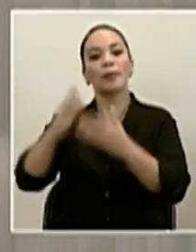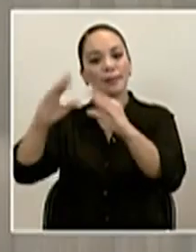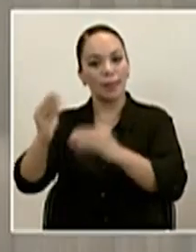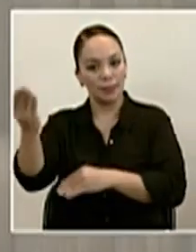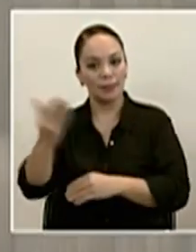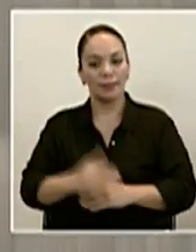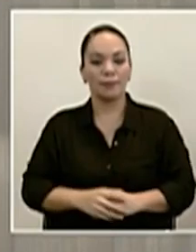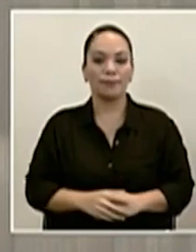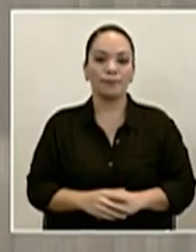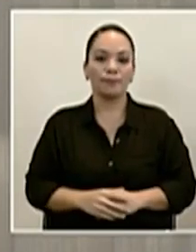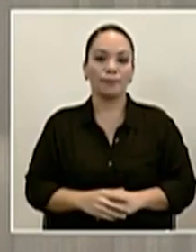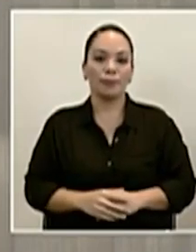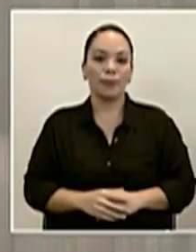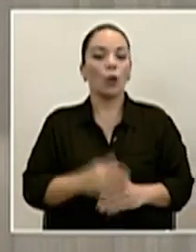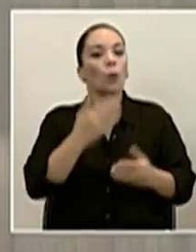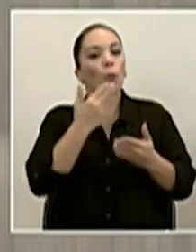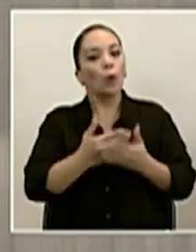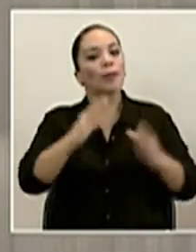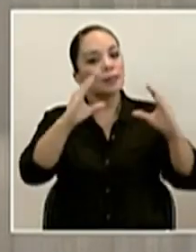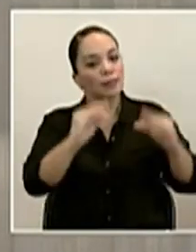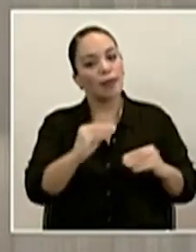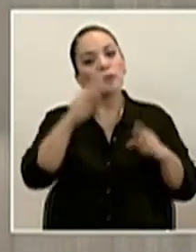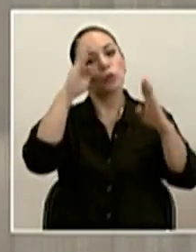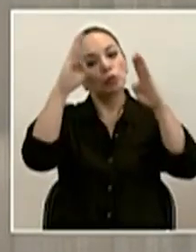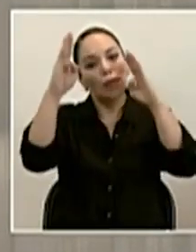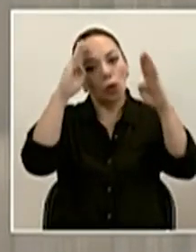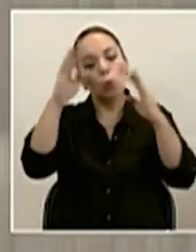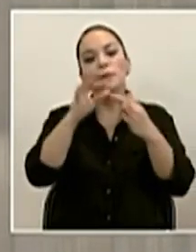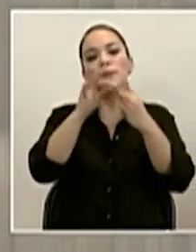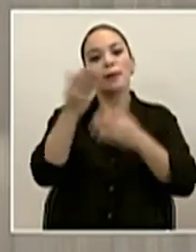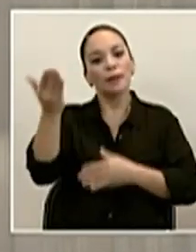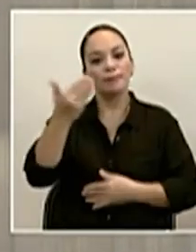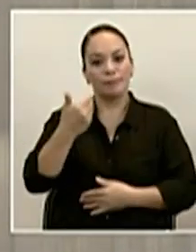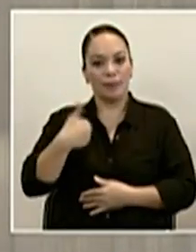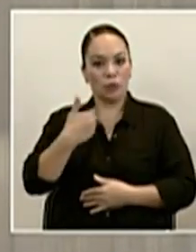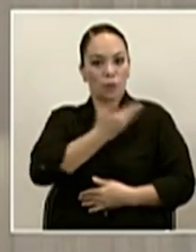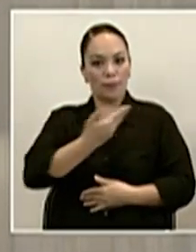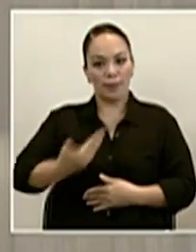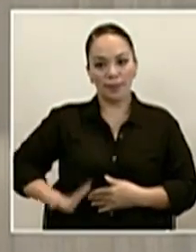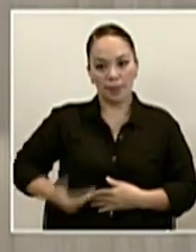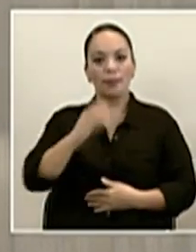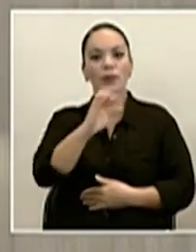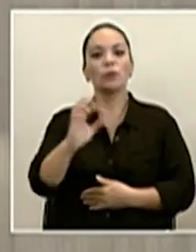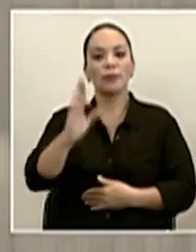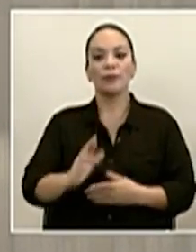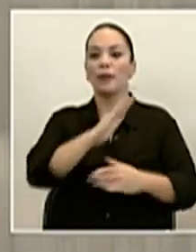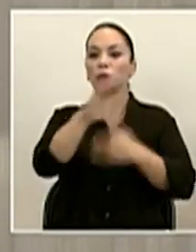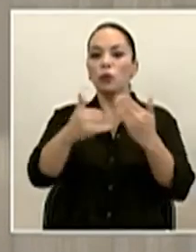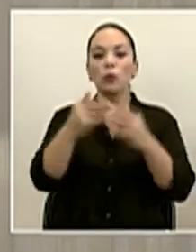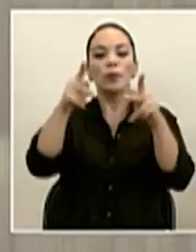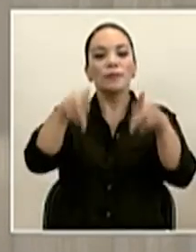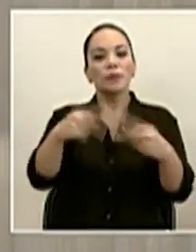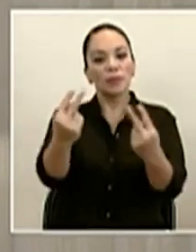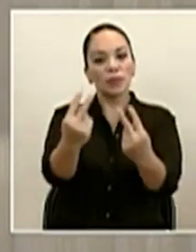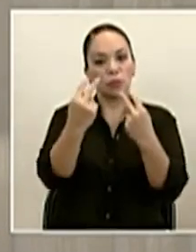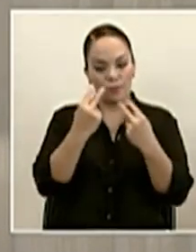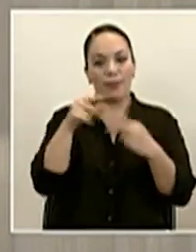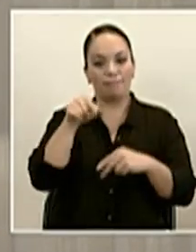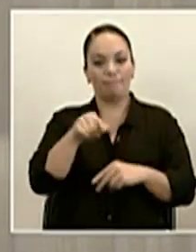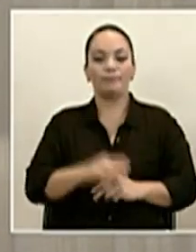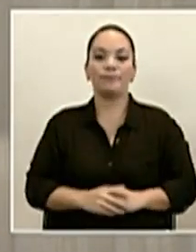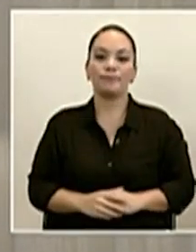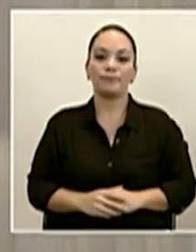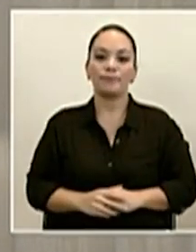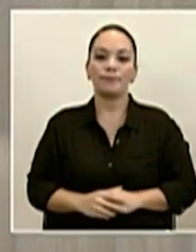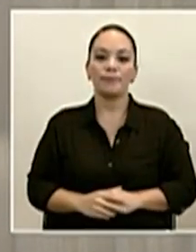Román. Muy buenas tardes. Un saludo especial al presidente de la república y a todos los que nos ven por estos medios.